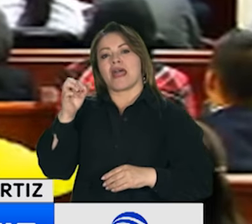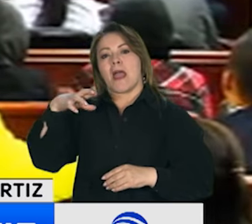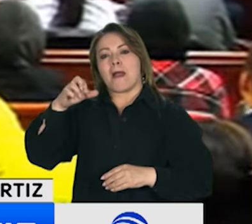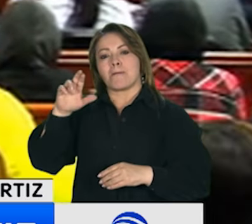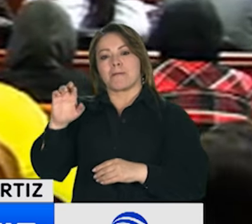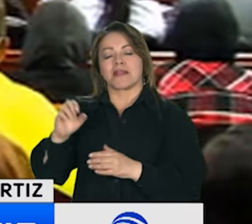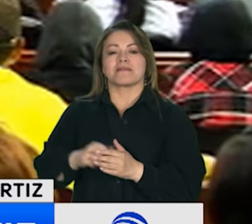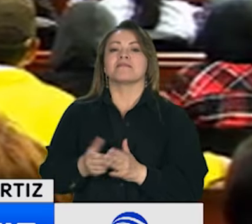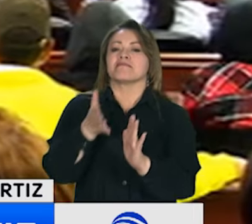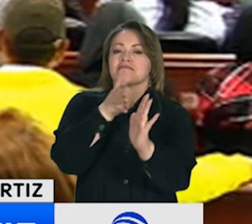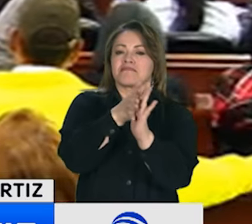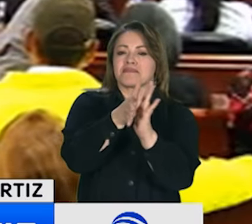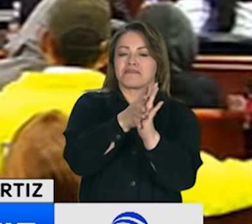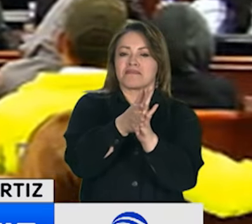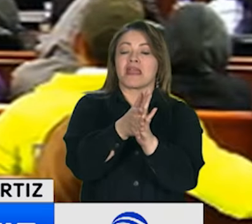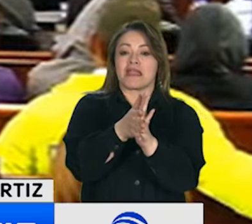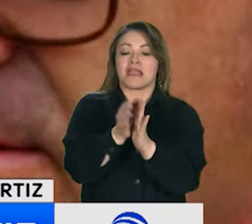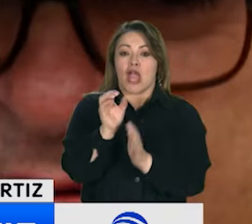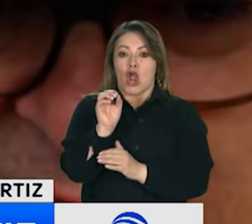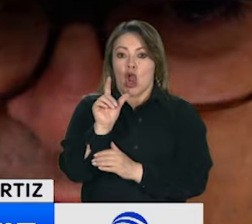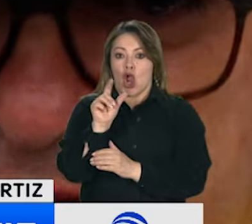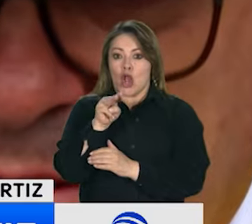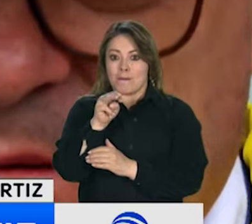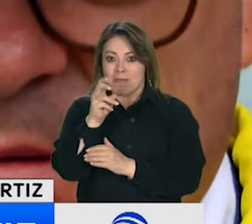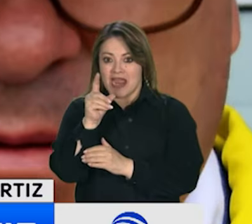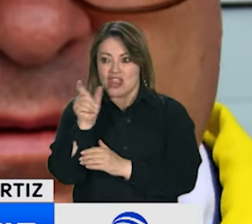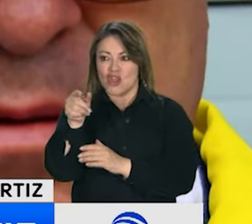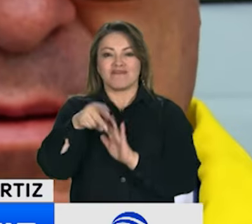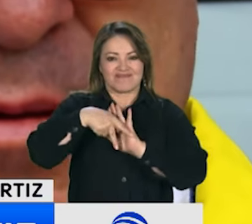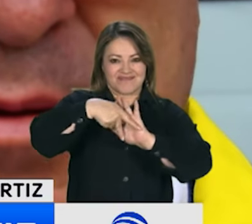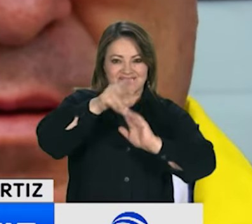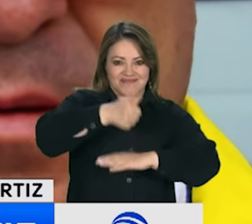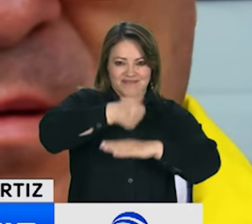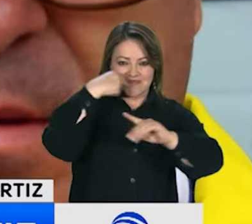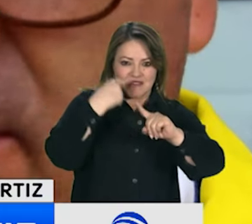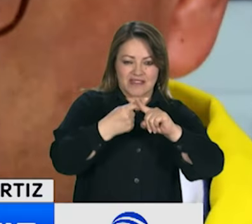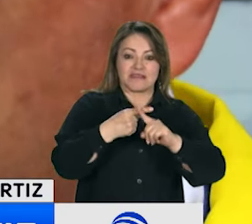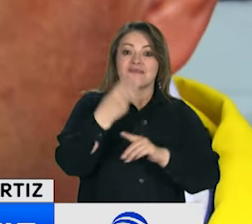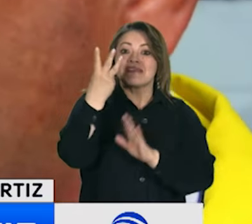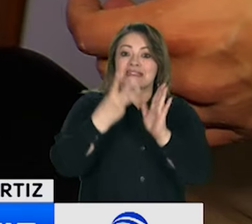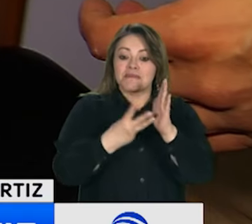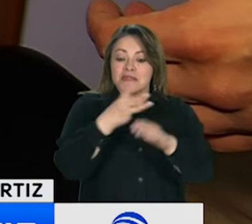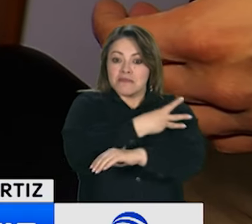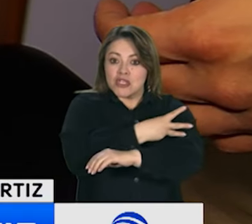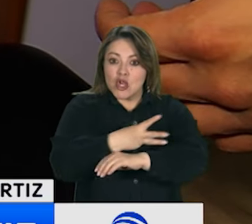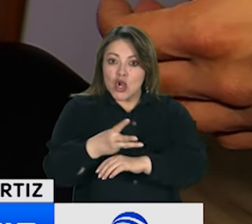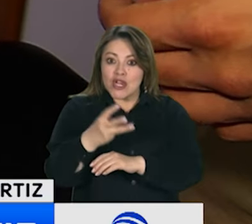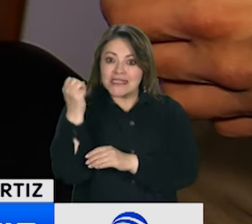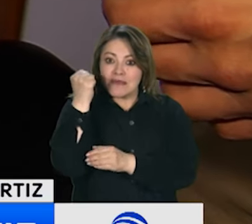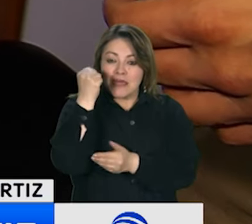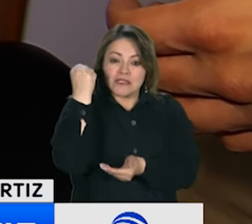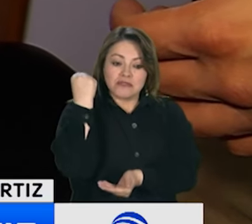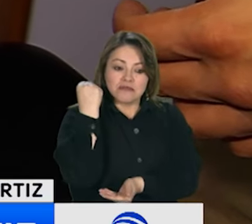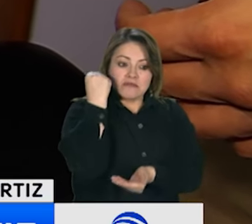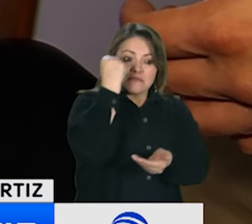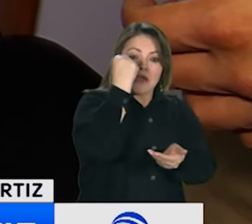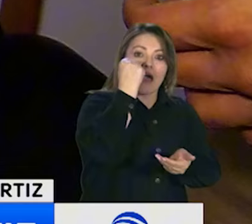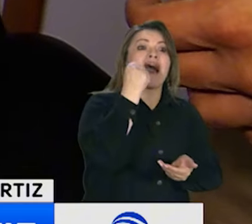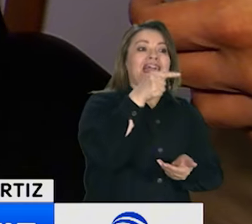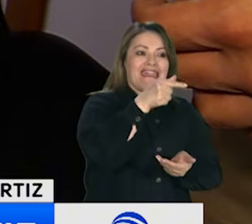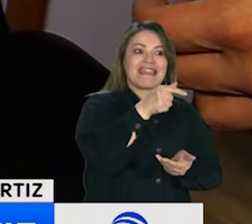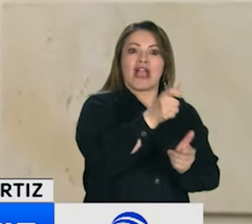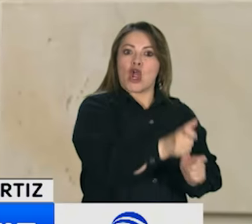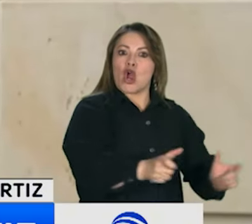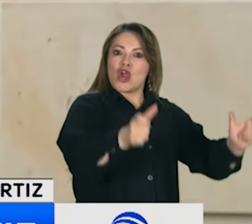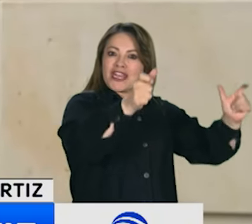testimonios revelados, Olmedo López indicó que los 3.000 millones de pesos que habría recibido el congresista Name, en ese entonces presidente